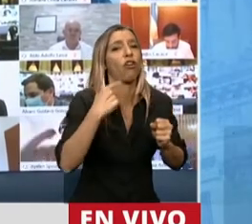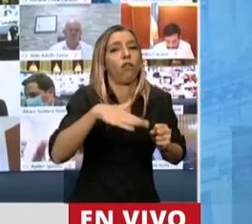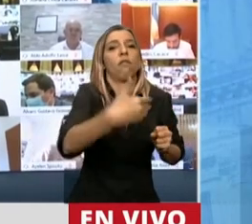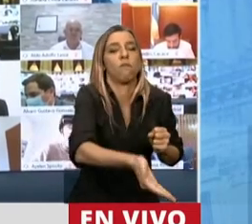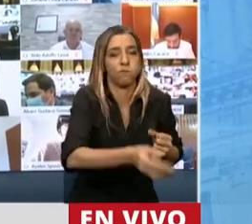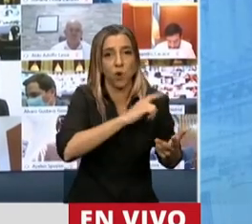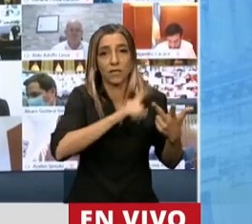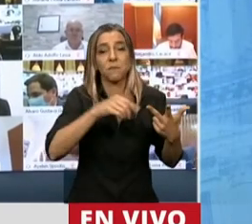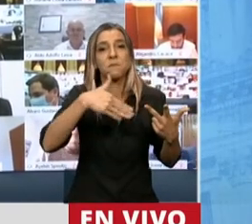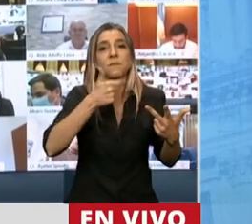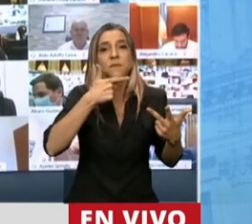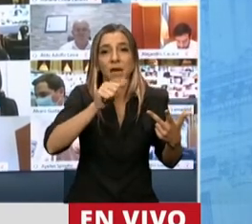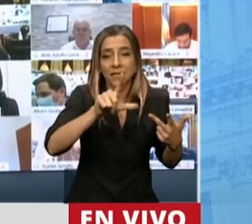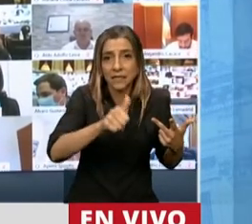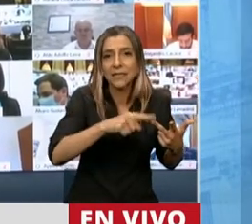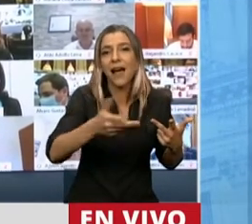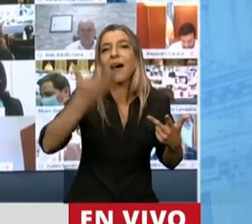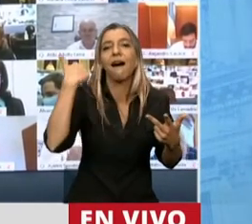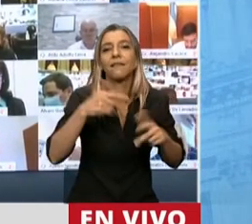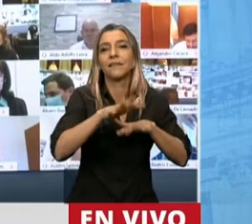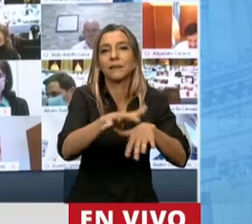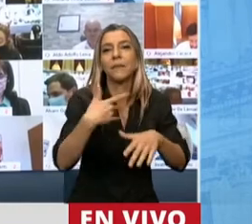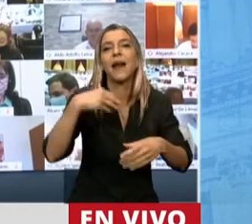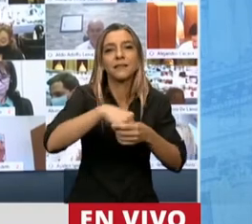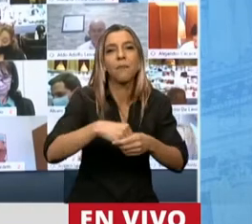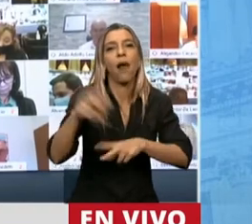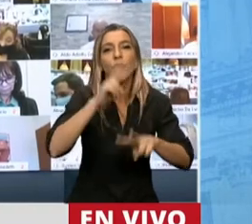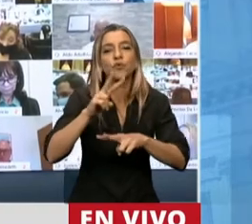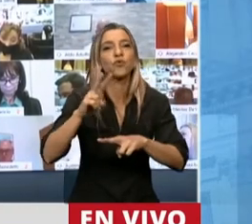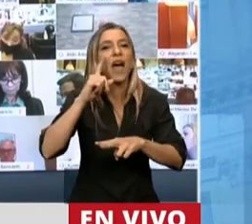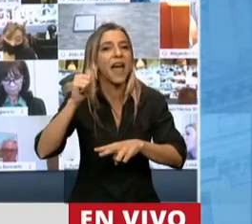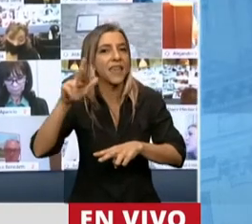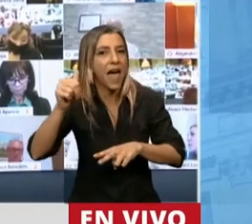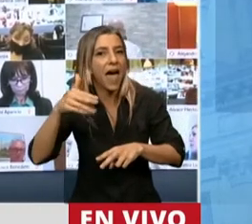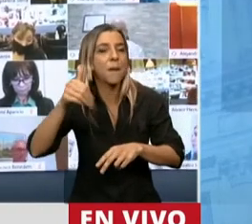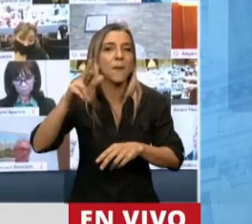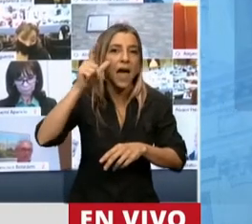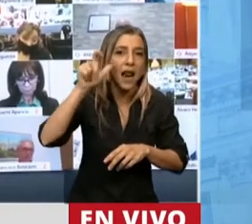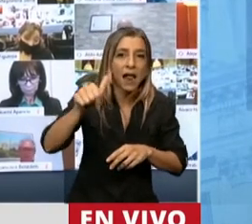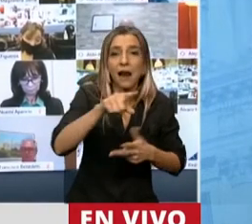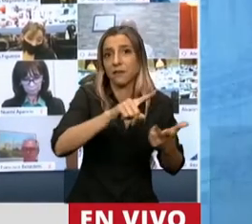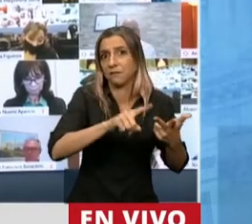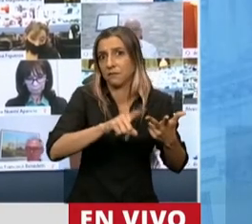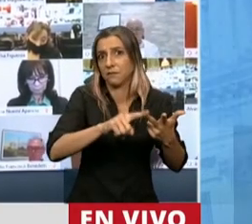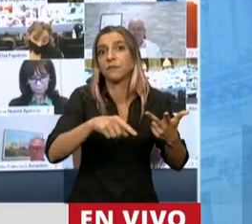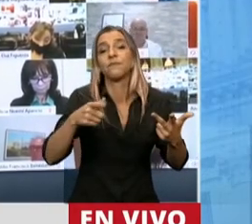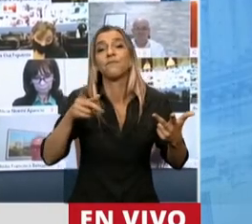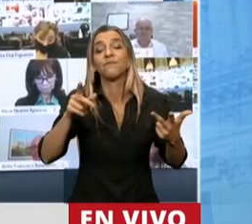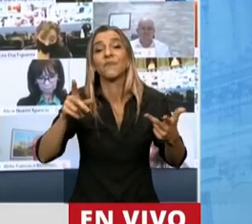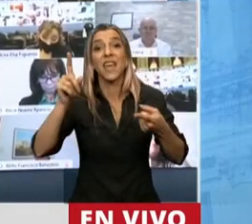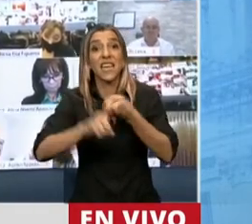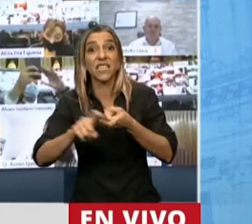que participó de la marcha por la búsqueda de Yara y Gabriela, volvió a su casa y fue asesinada por su esposo